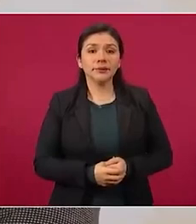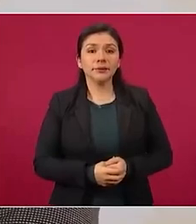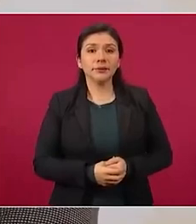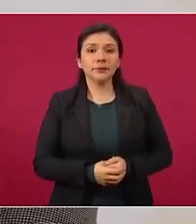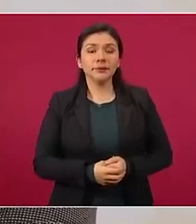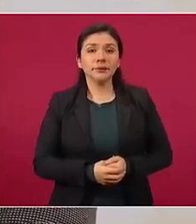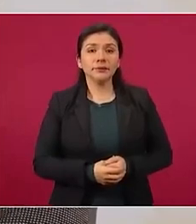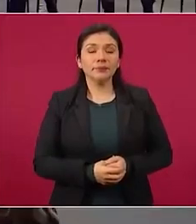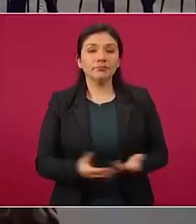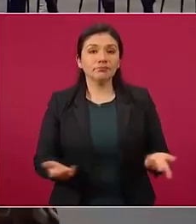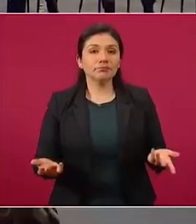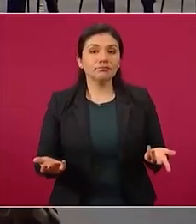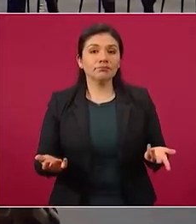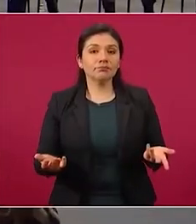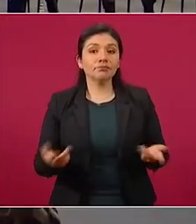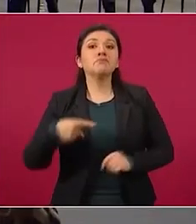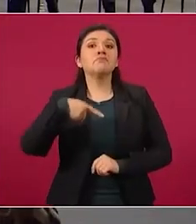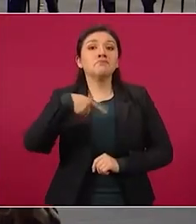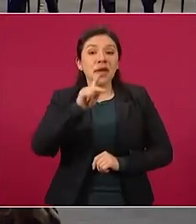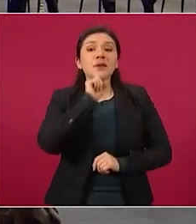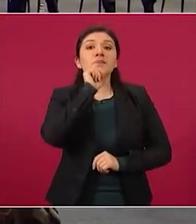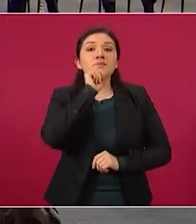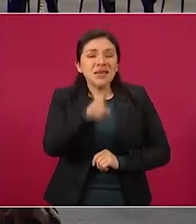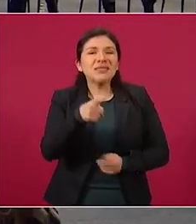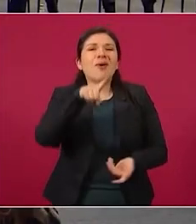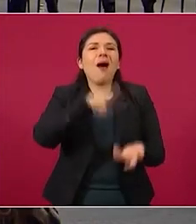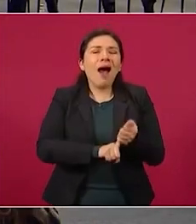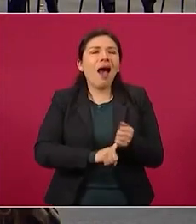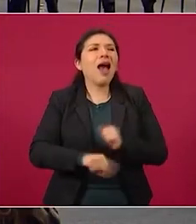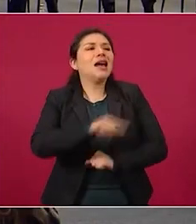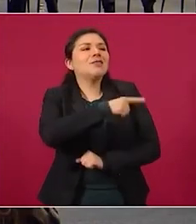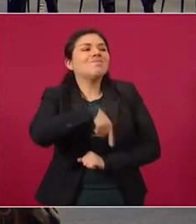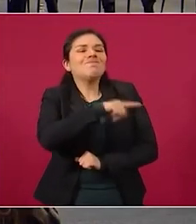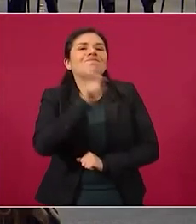pero todo tiene que ver con la politiquería.